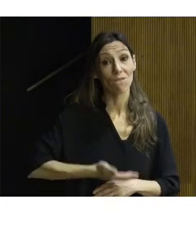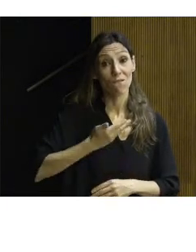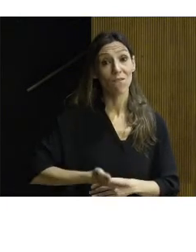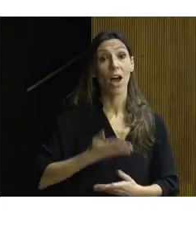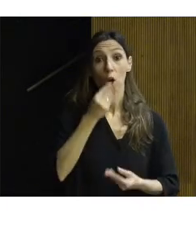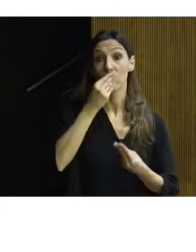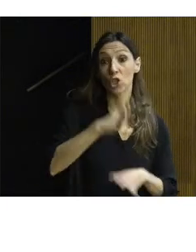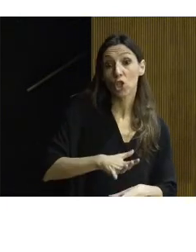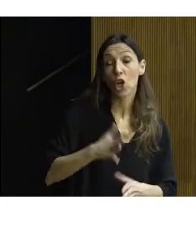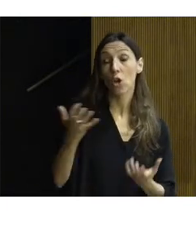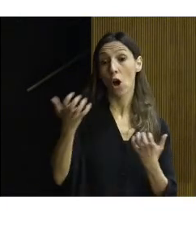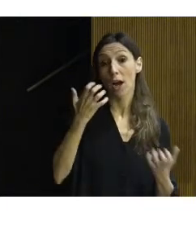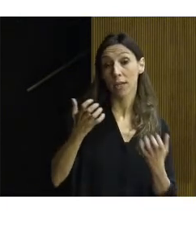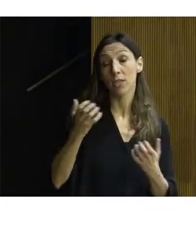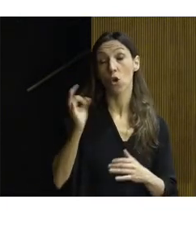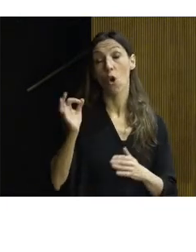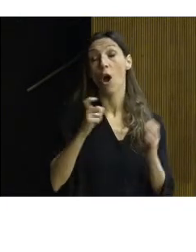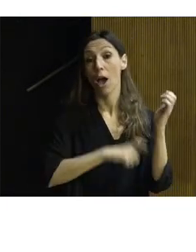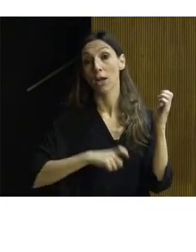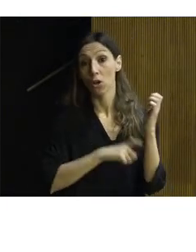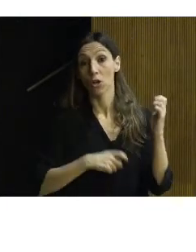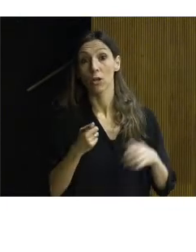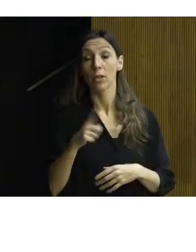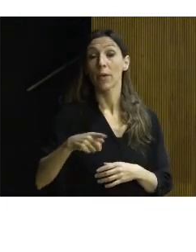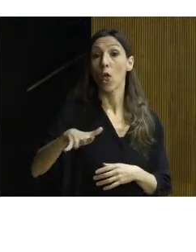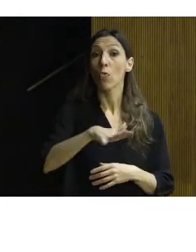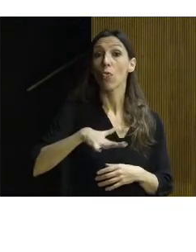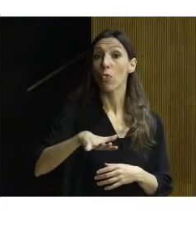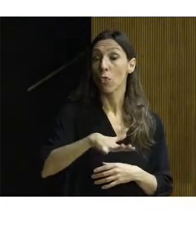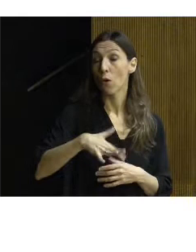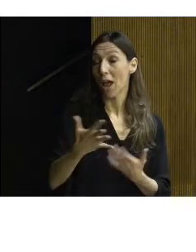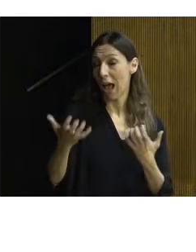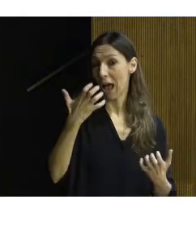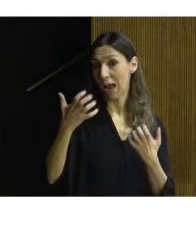castillos españoles y las cuevas, abrigos o lugares con manifestaciones de arte rupestre.